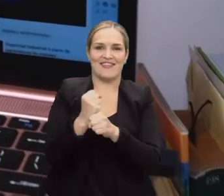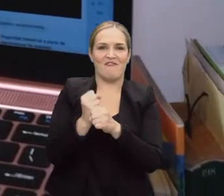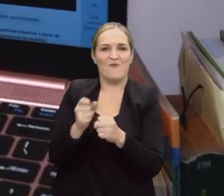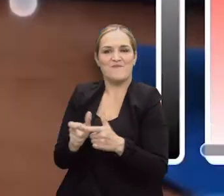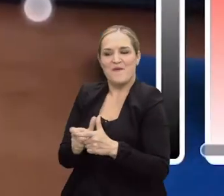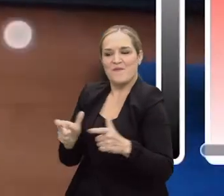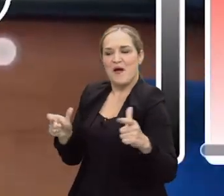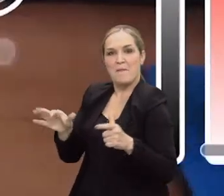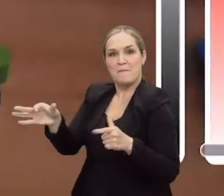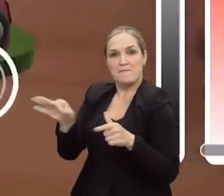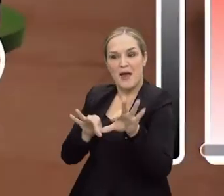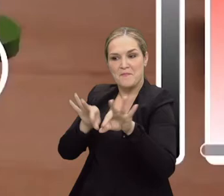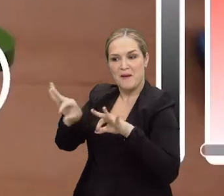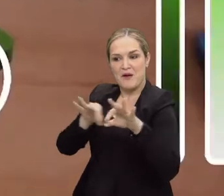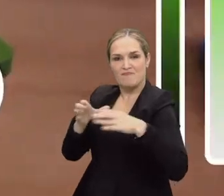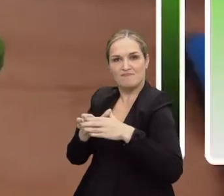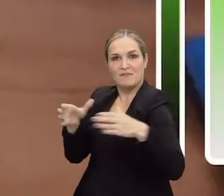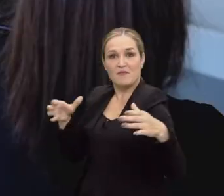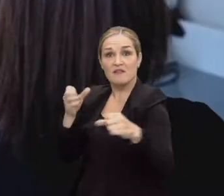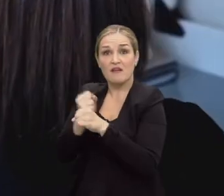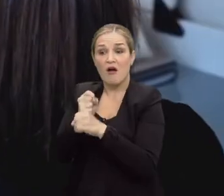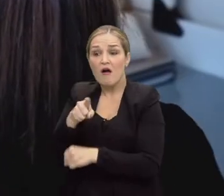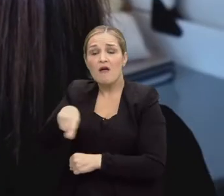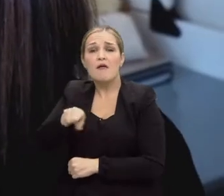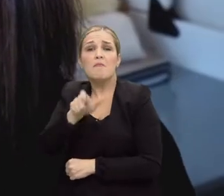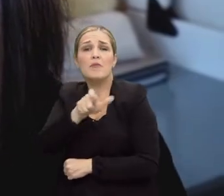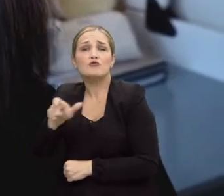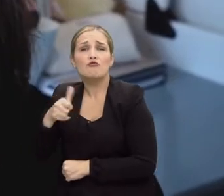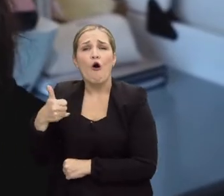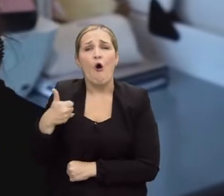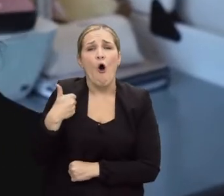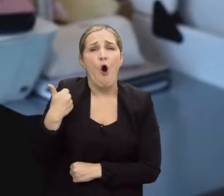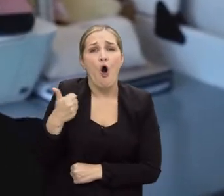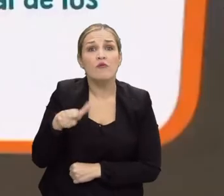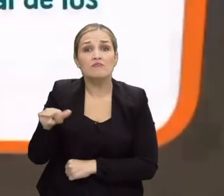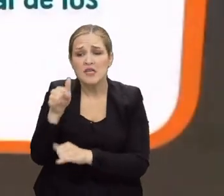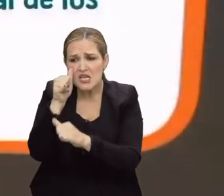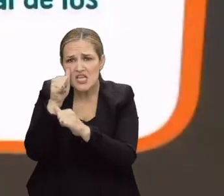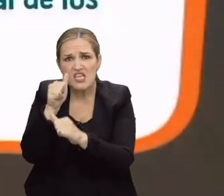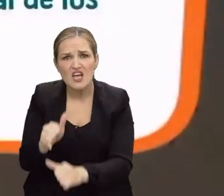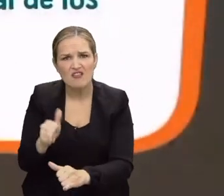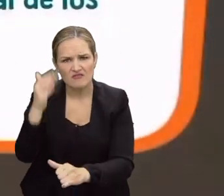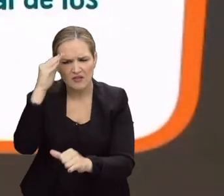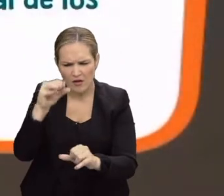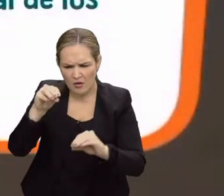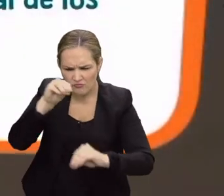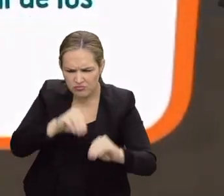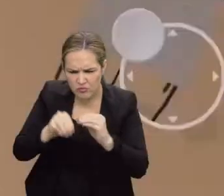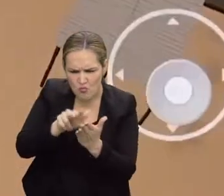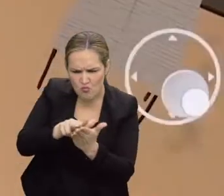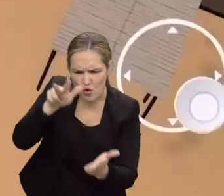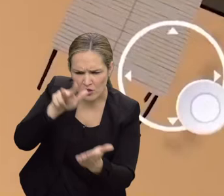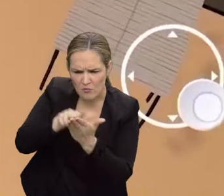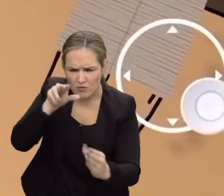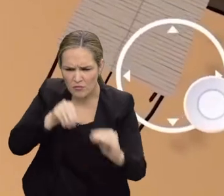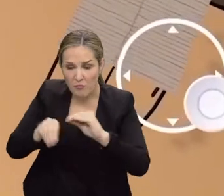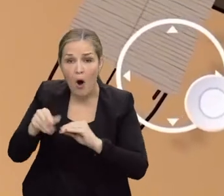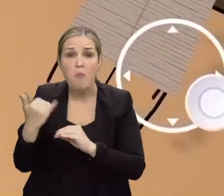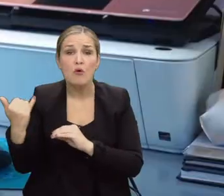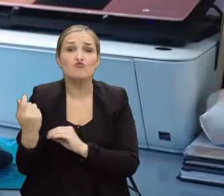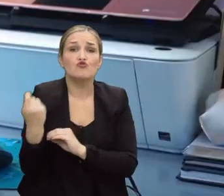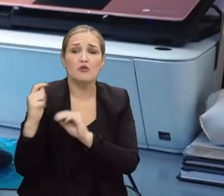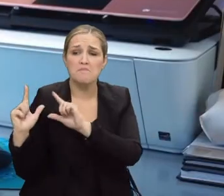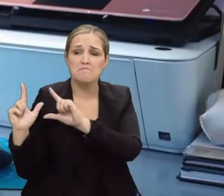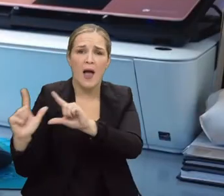sido poder generar empleo sobre todo en población muy joven unos ingenieros multimedia maravillosos